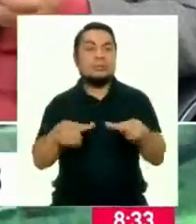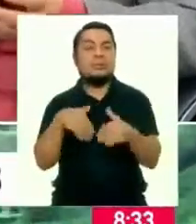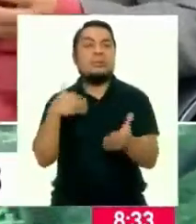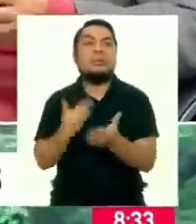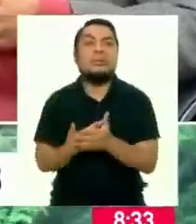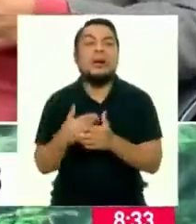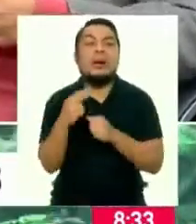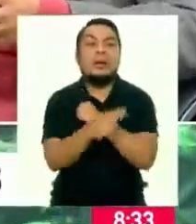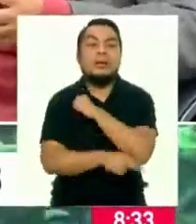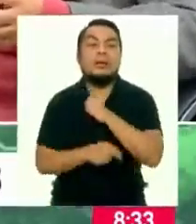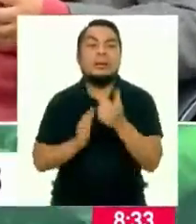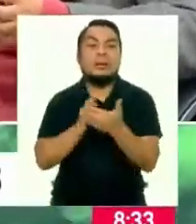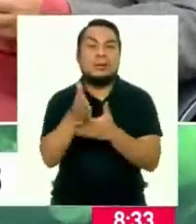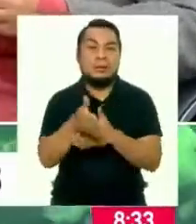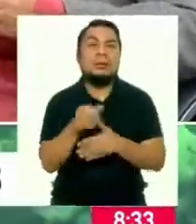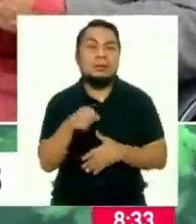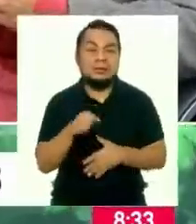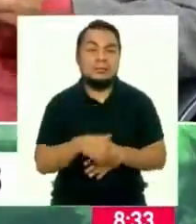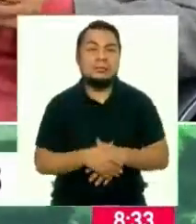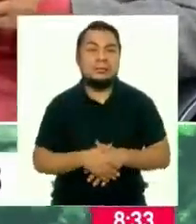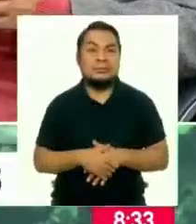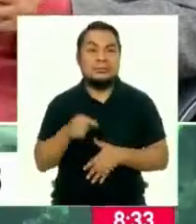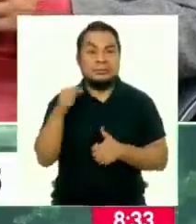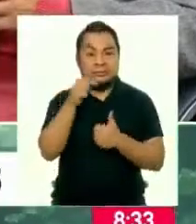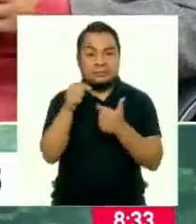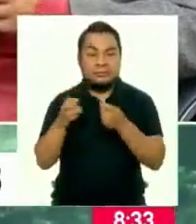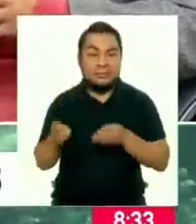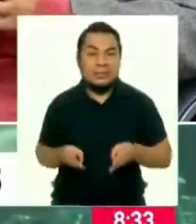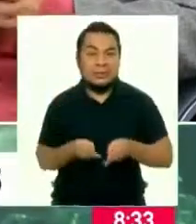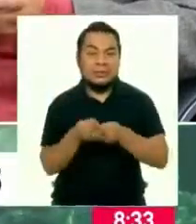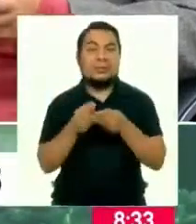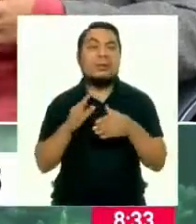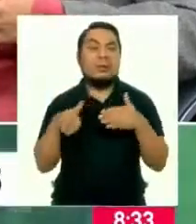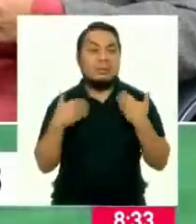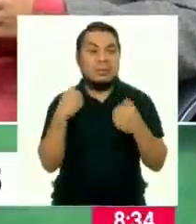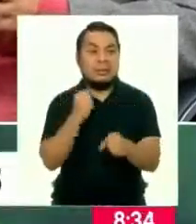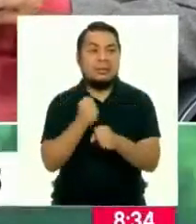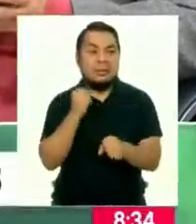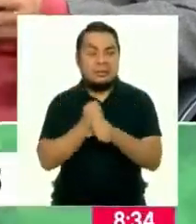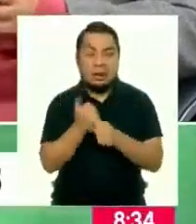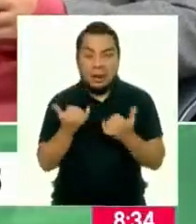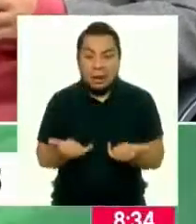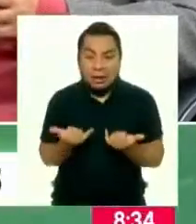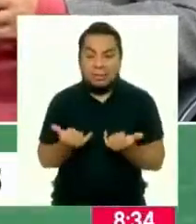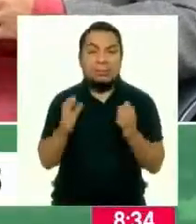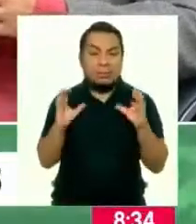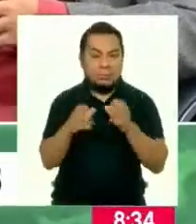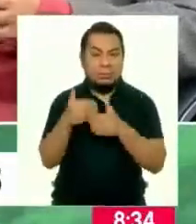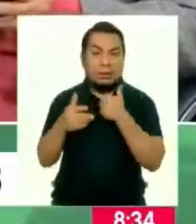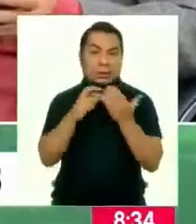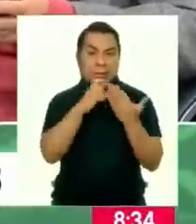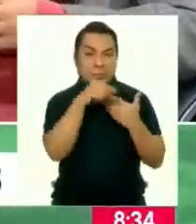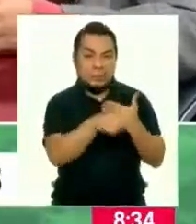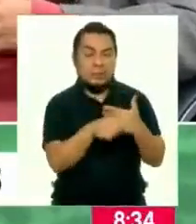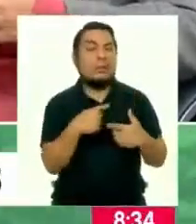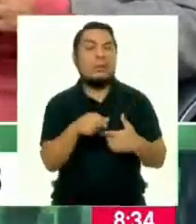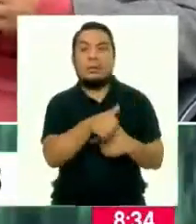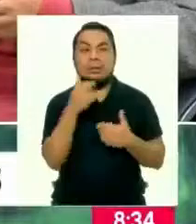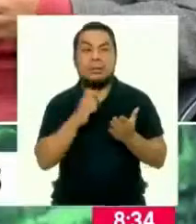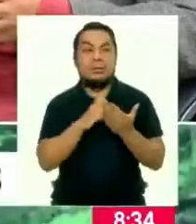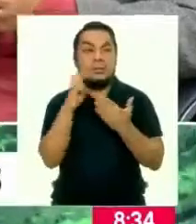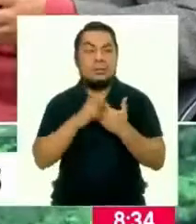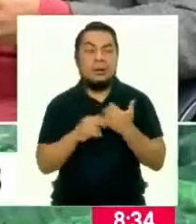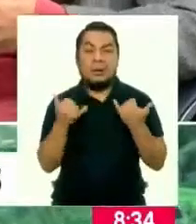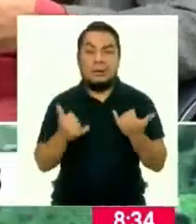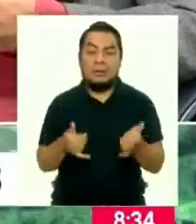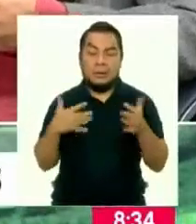Banco de la Nación a través del Banco de la Nación. Entonces, esos mecanismos es que actualmente se está trabajando, no solamente con este proyecto, sino también con otros proyectos